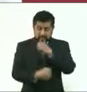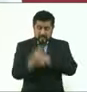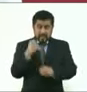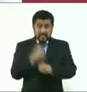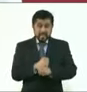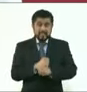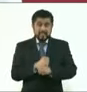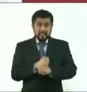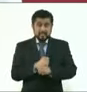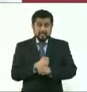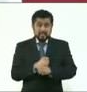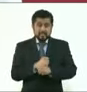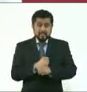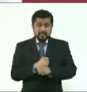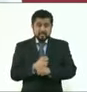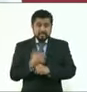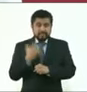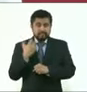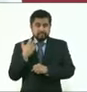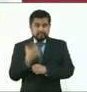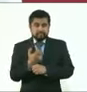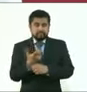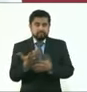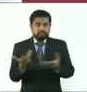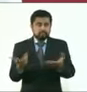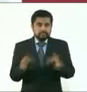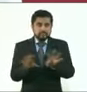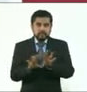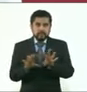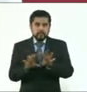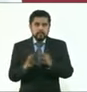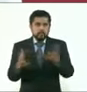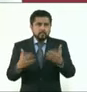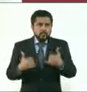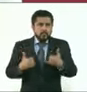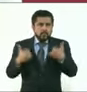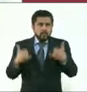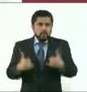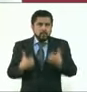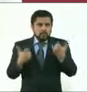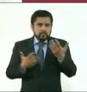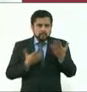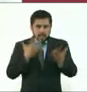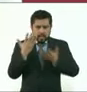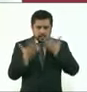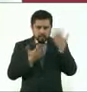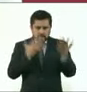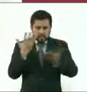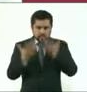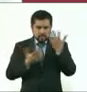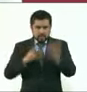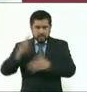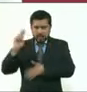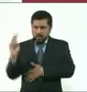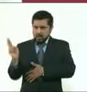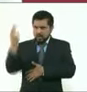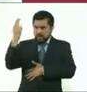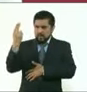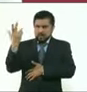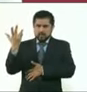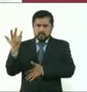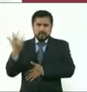El impacto que ha tenido eso en los jóvenes que están estudiando una carrera universitaria,